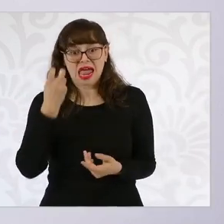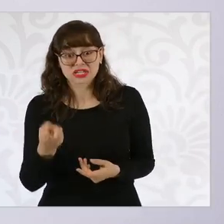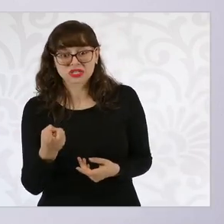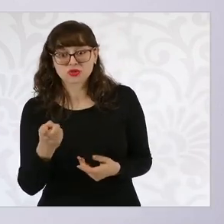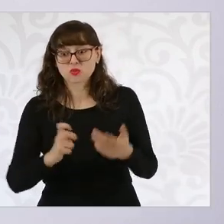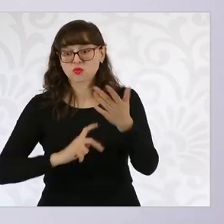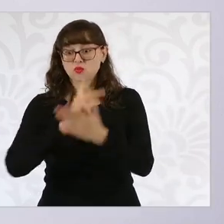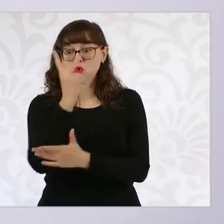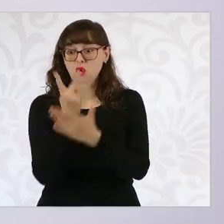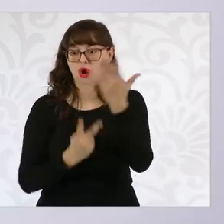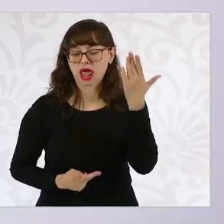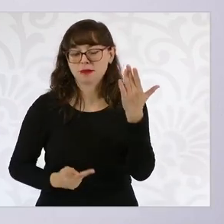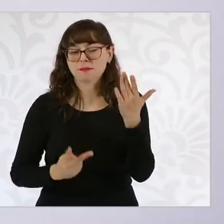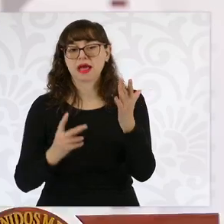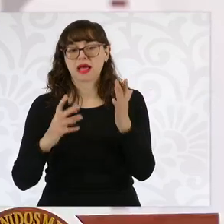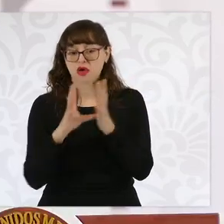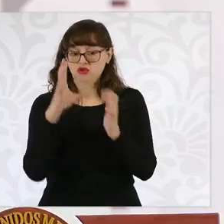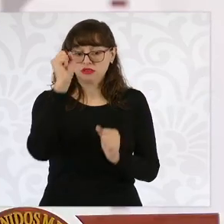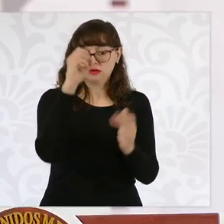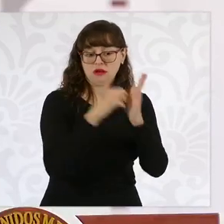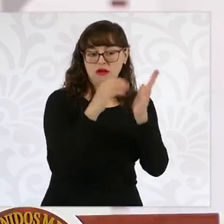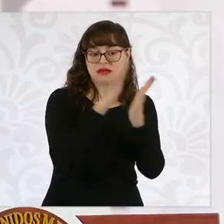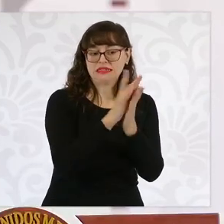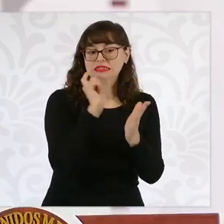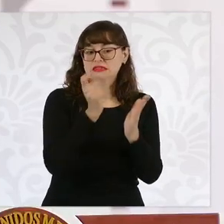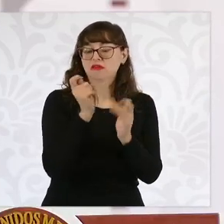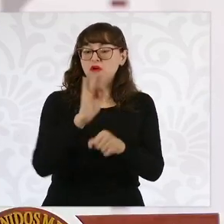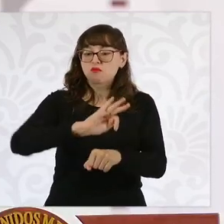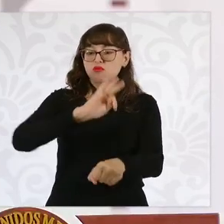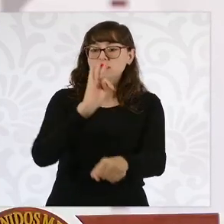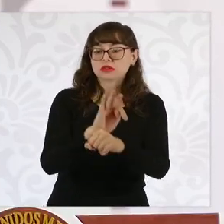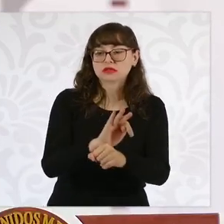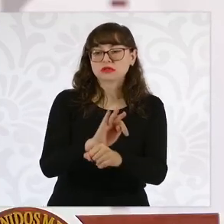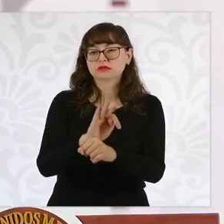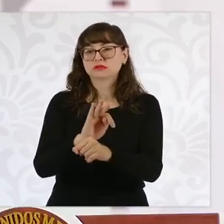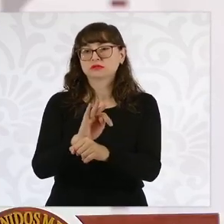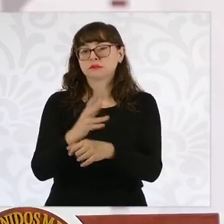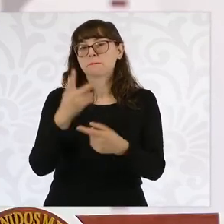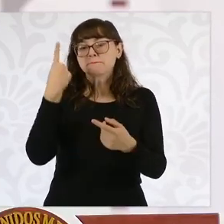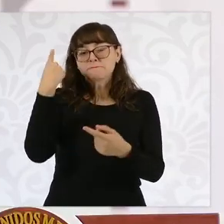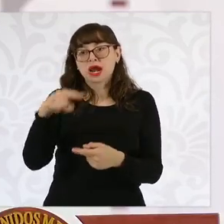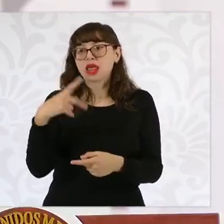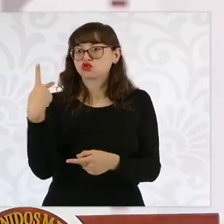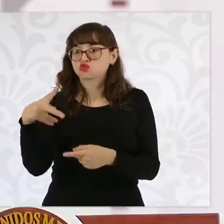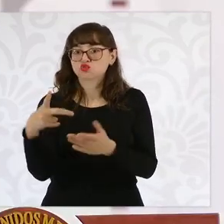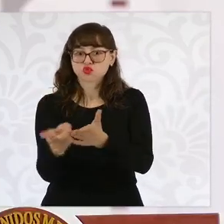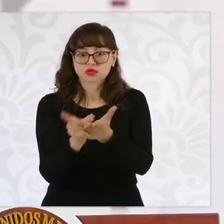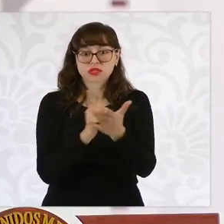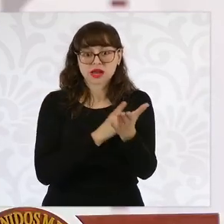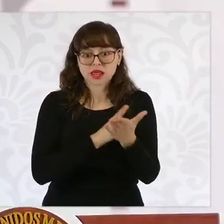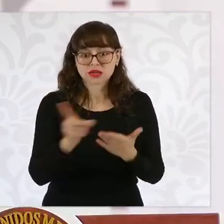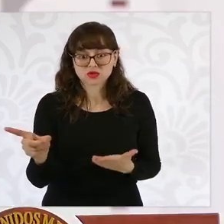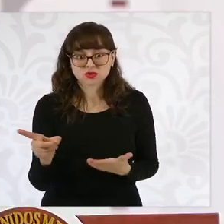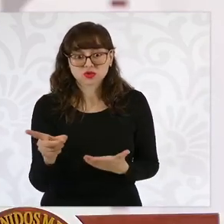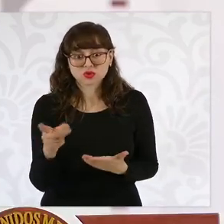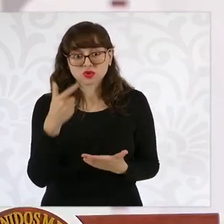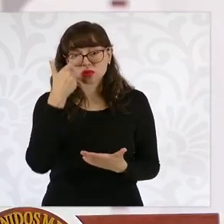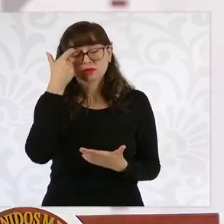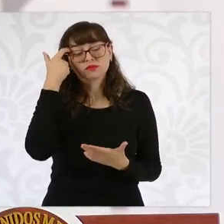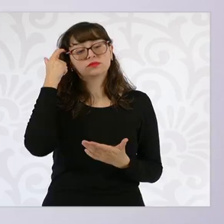de estos programas. Le damos fortaleza a los ciudadanos. Hoy tenemos amparos, que